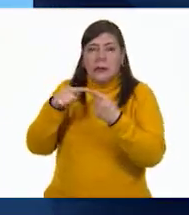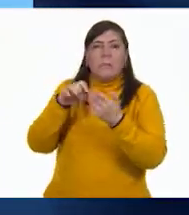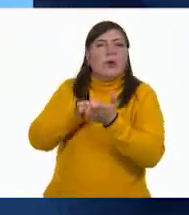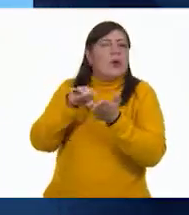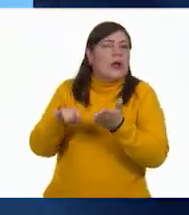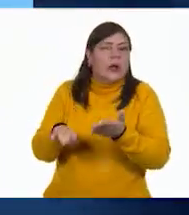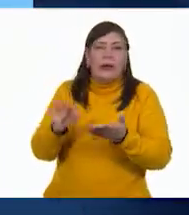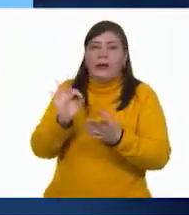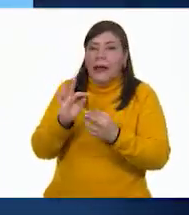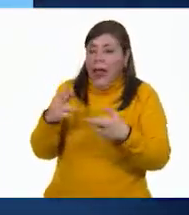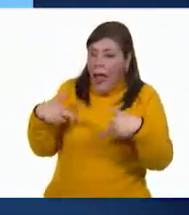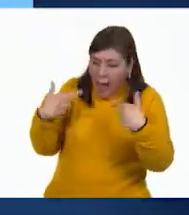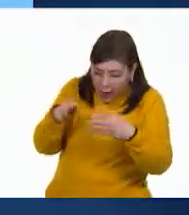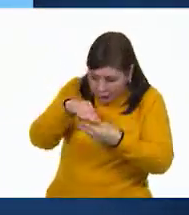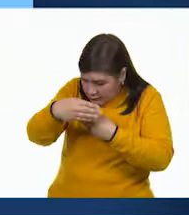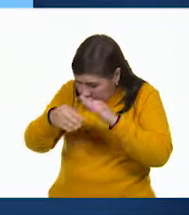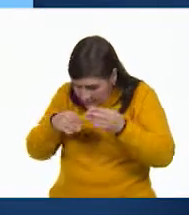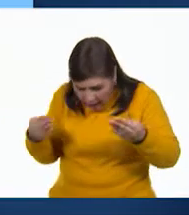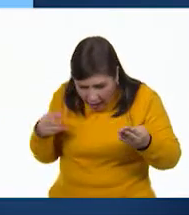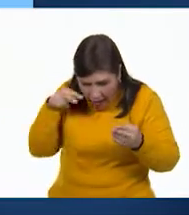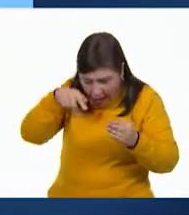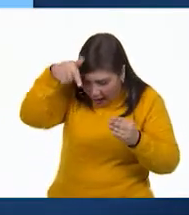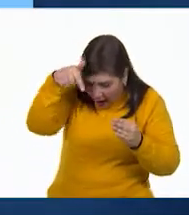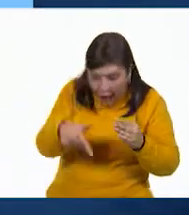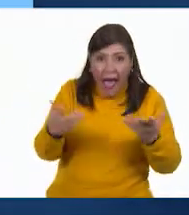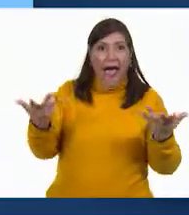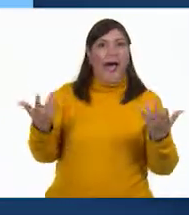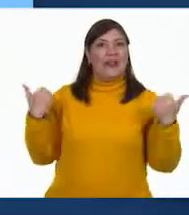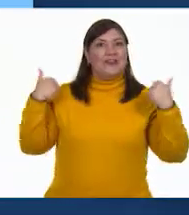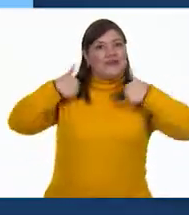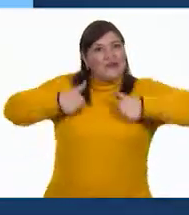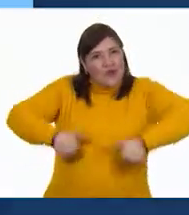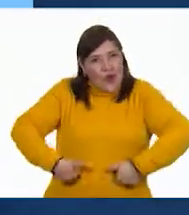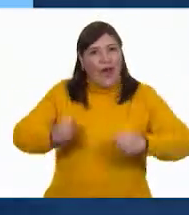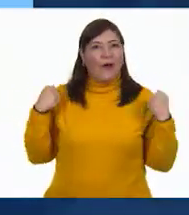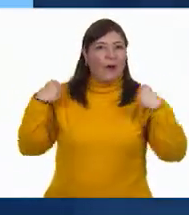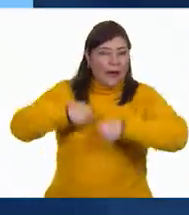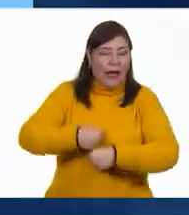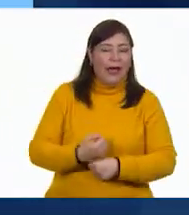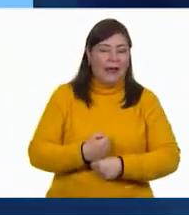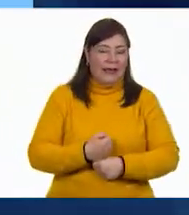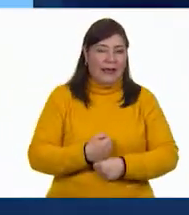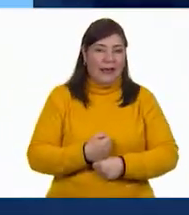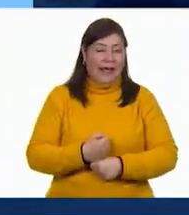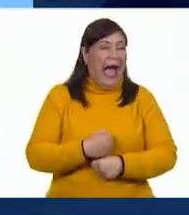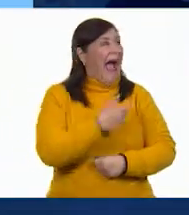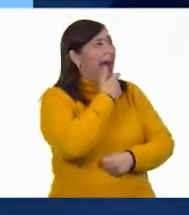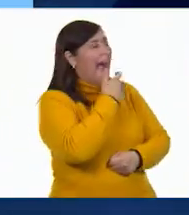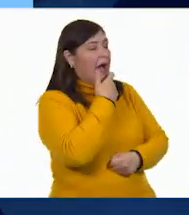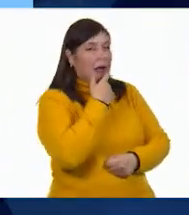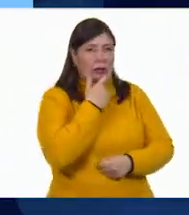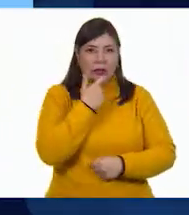te dan un regalo y lo abres y descubres que es un suéter. De lana.